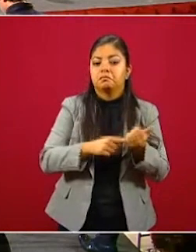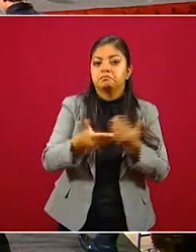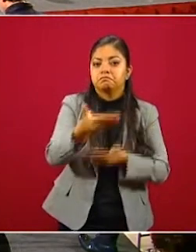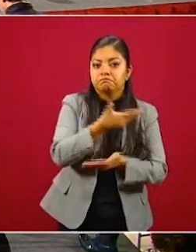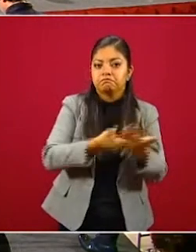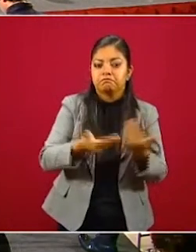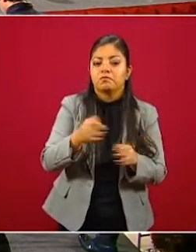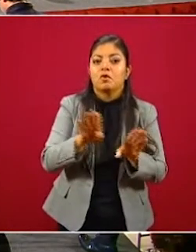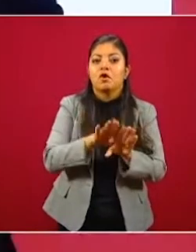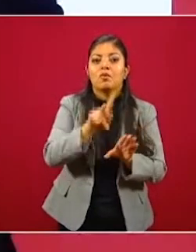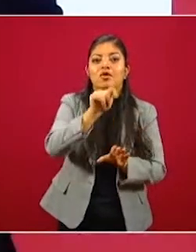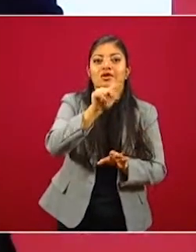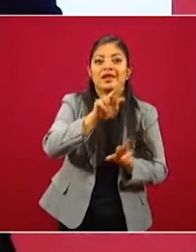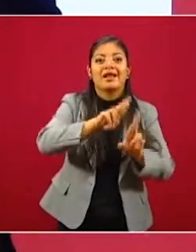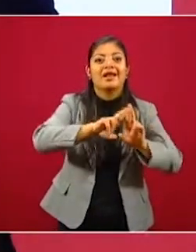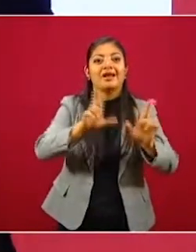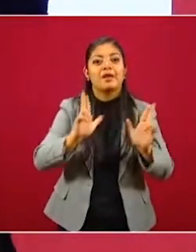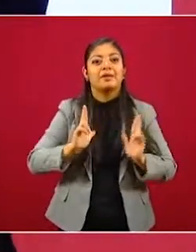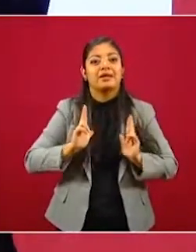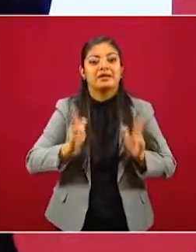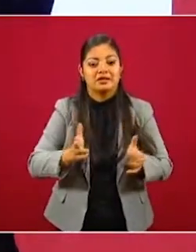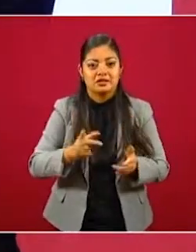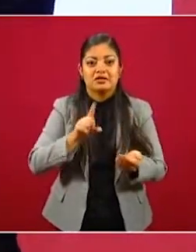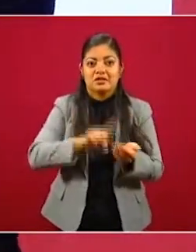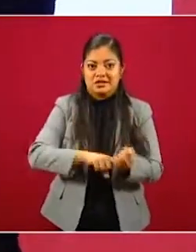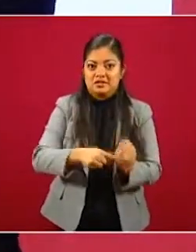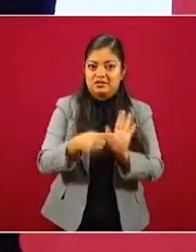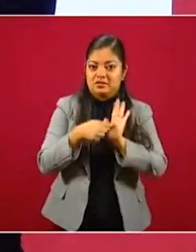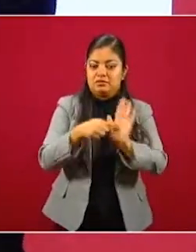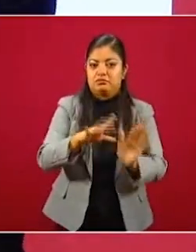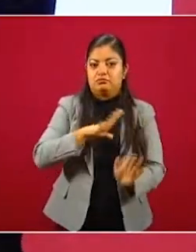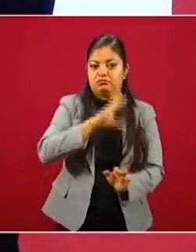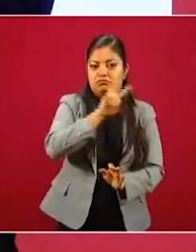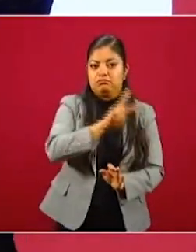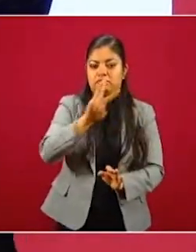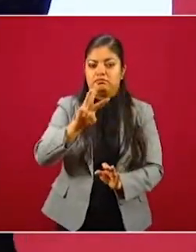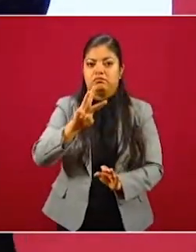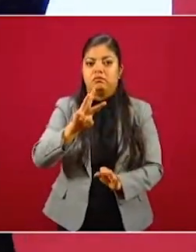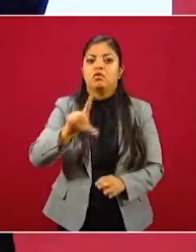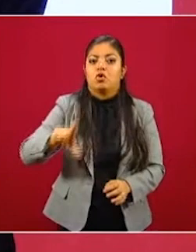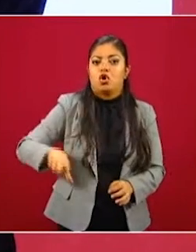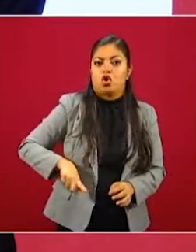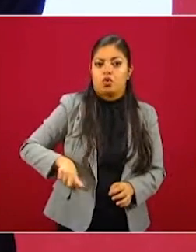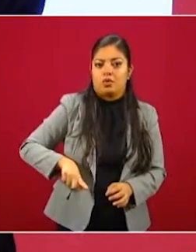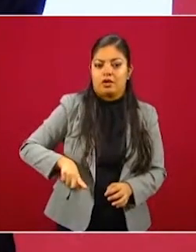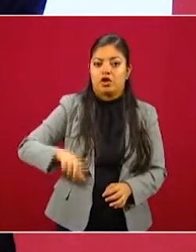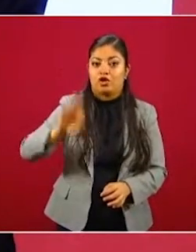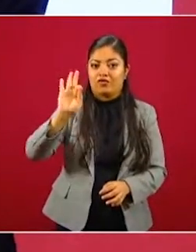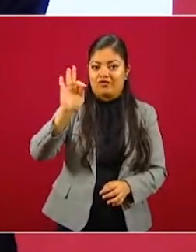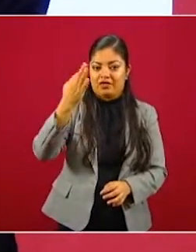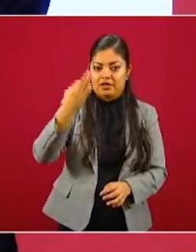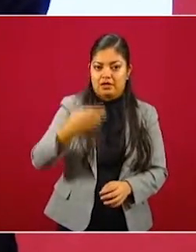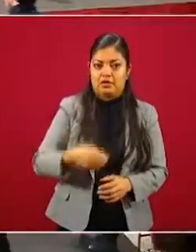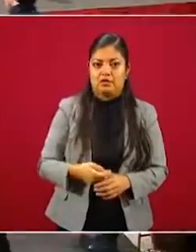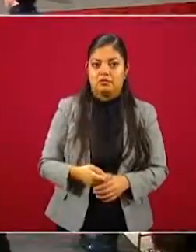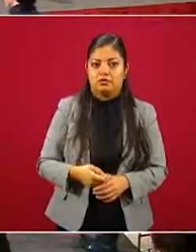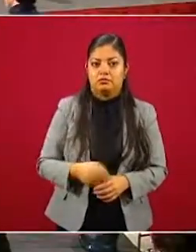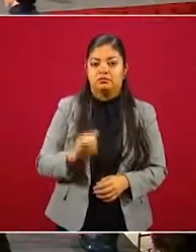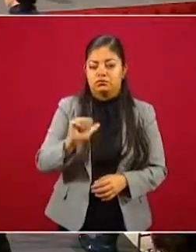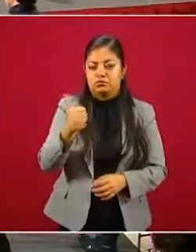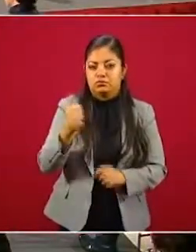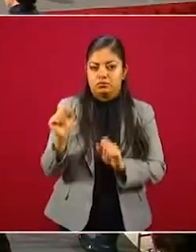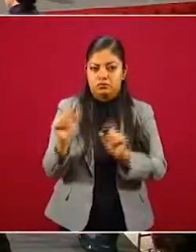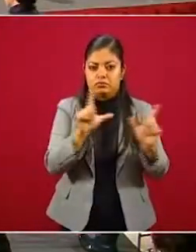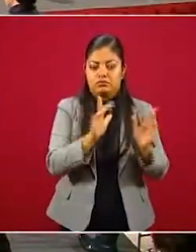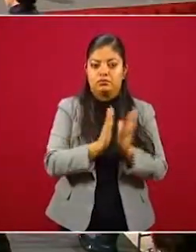telerehabilitación que hoy se muestran en la página del gobierno de la ciudad, del gobierno federal. Vamos a la siguiente lámina.